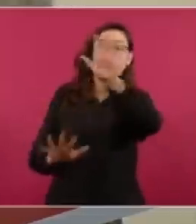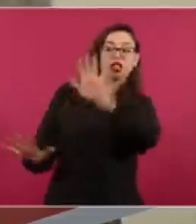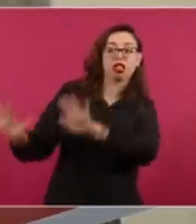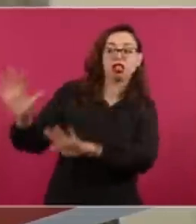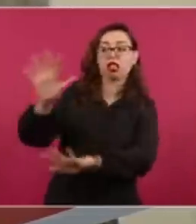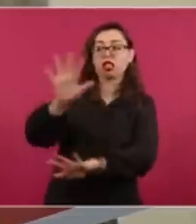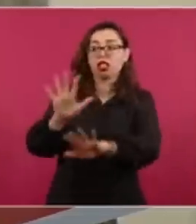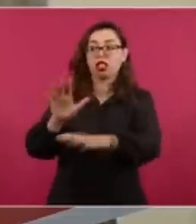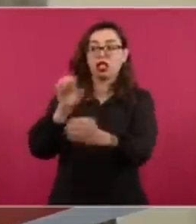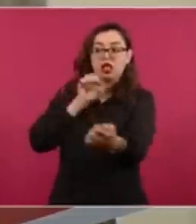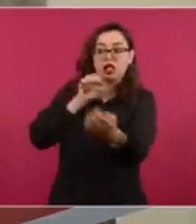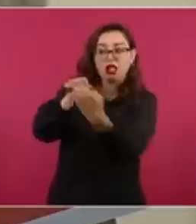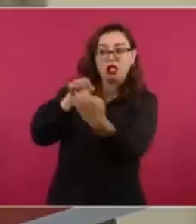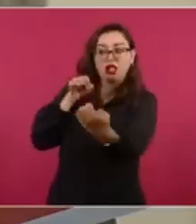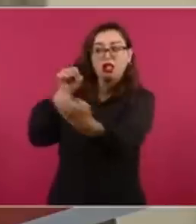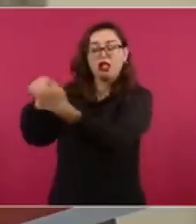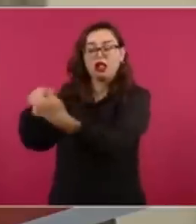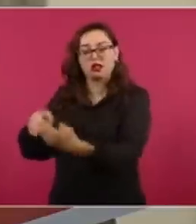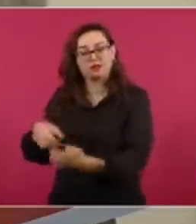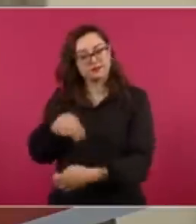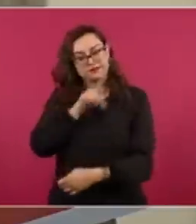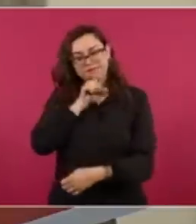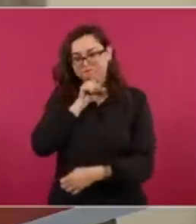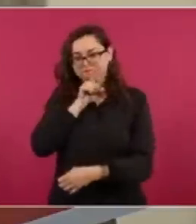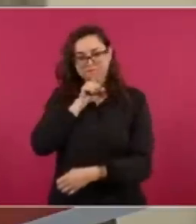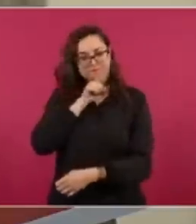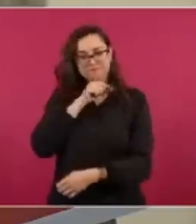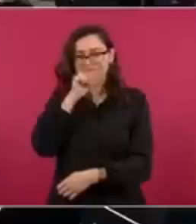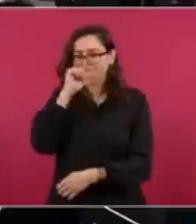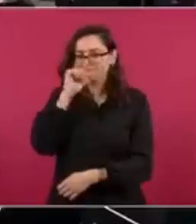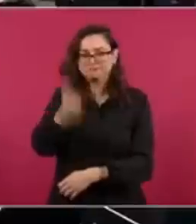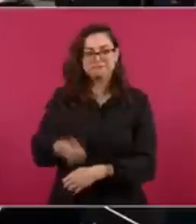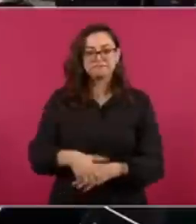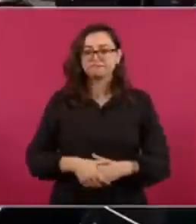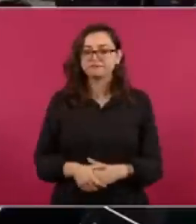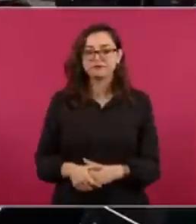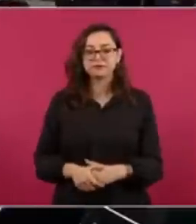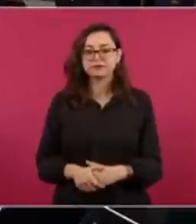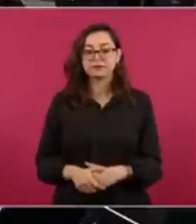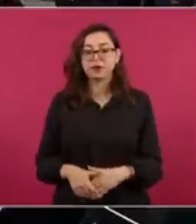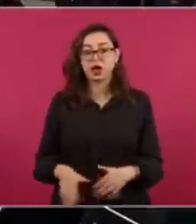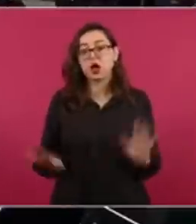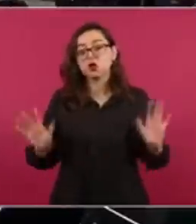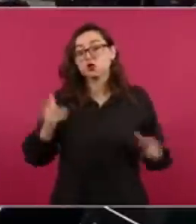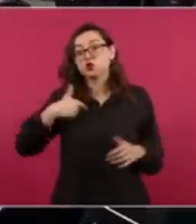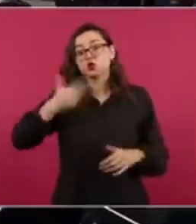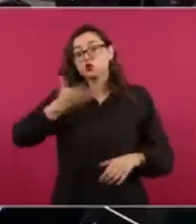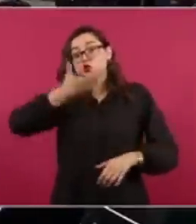aunque ahora está de moda esto.